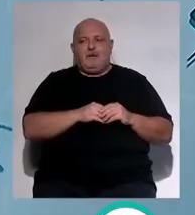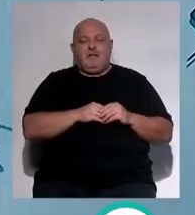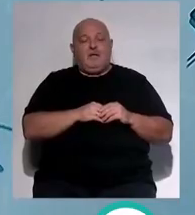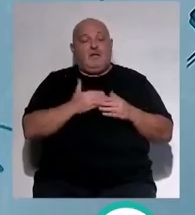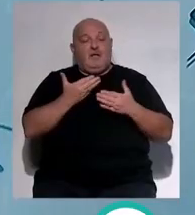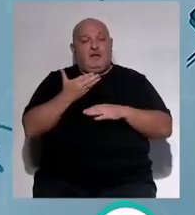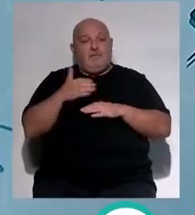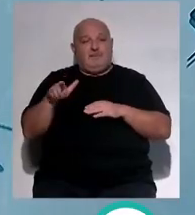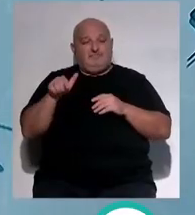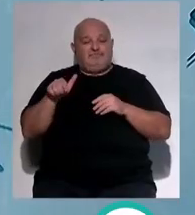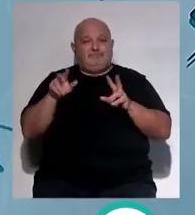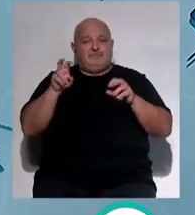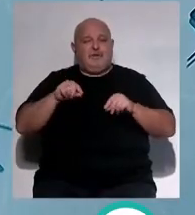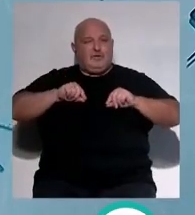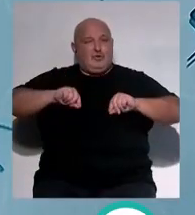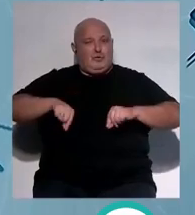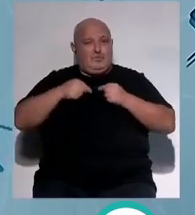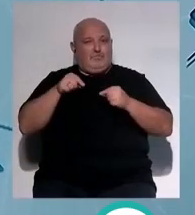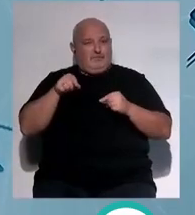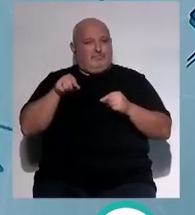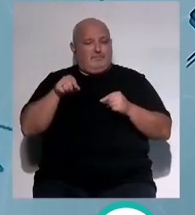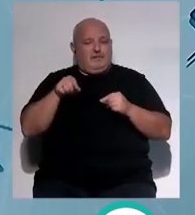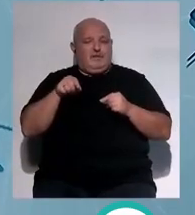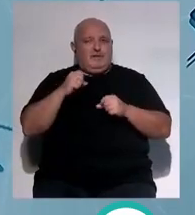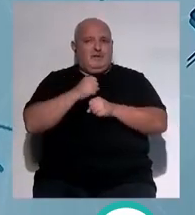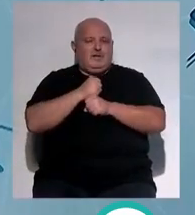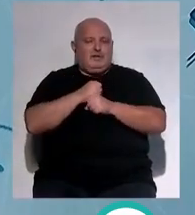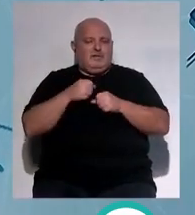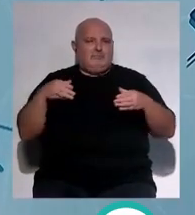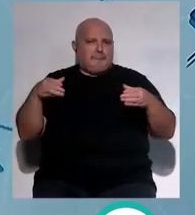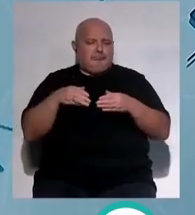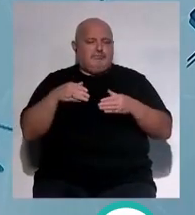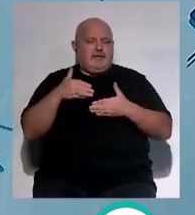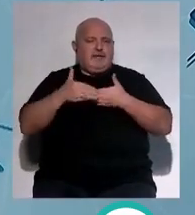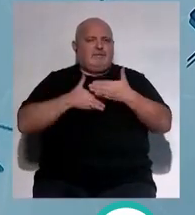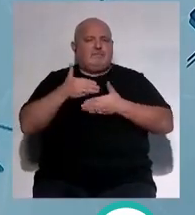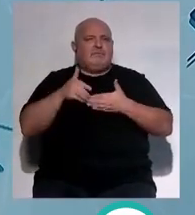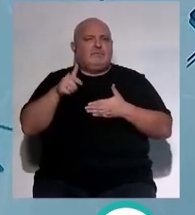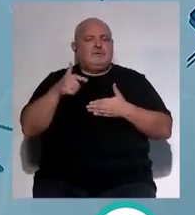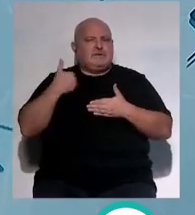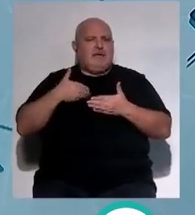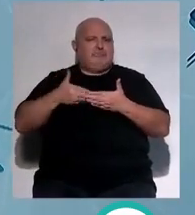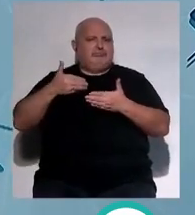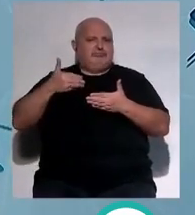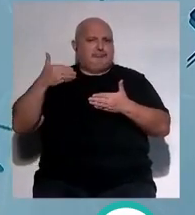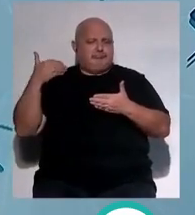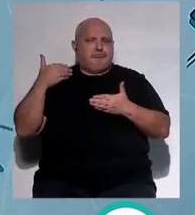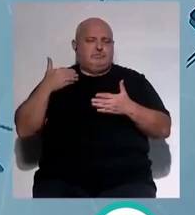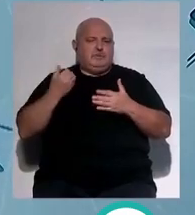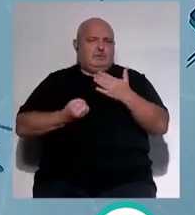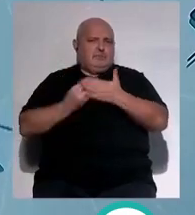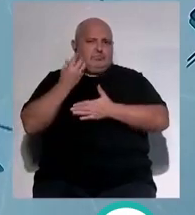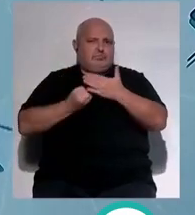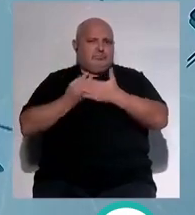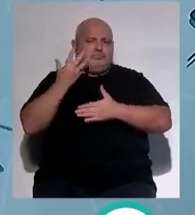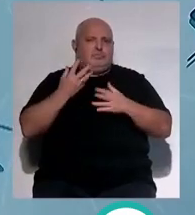Independientemente de este convenio de este trabajo conjunto que vais a realizar López Cano ya había activado